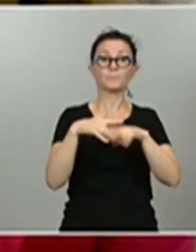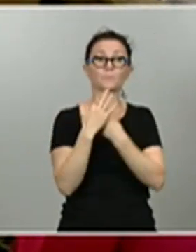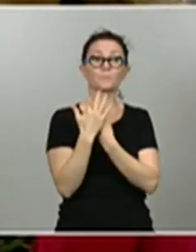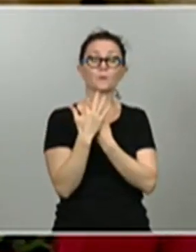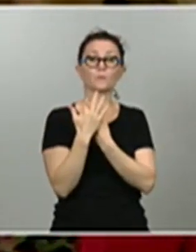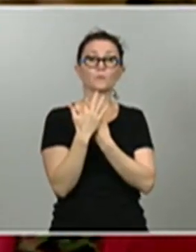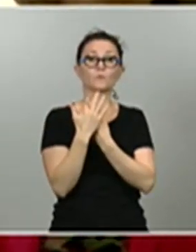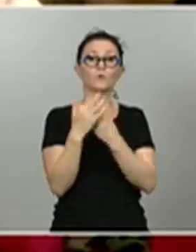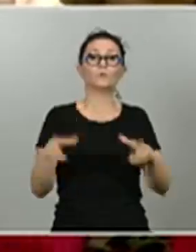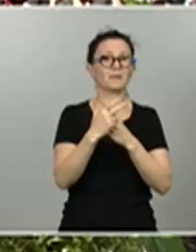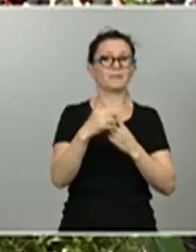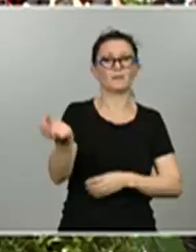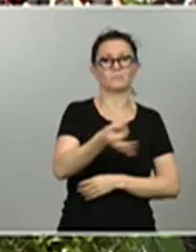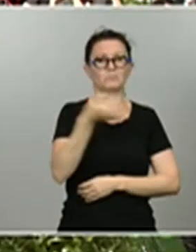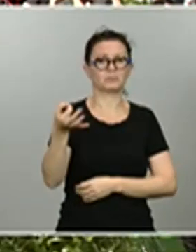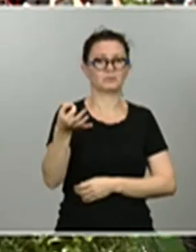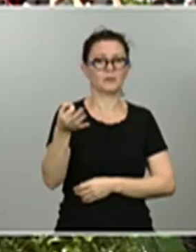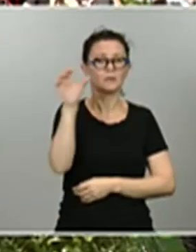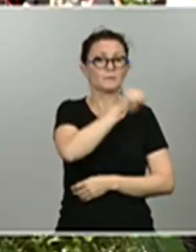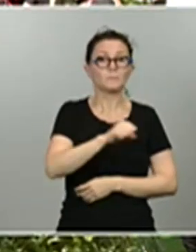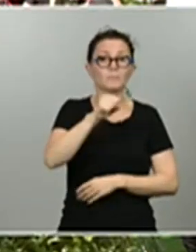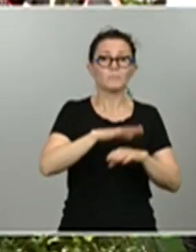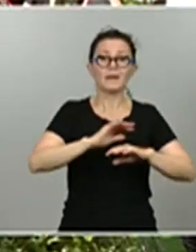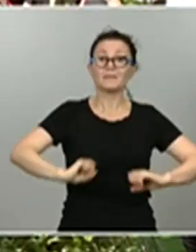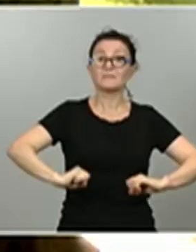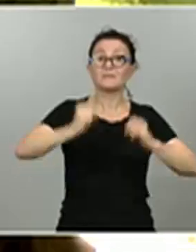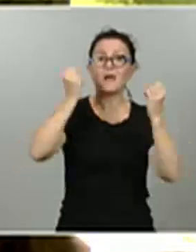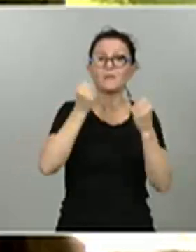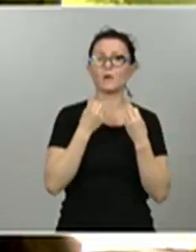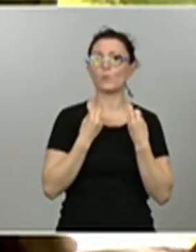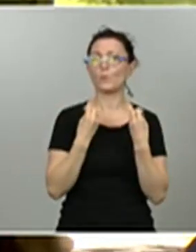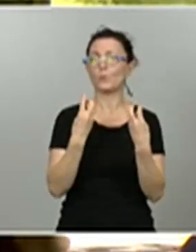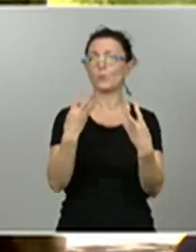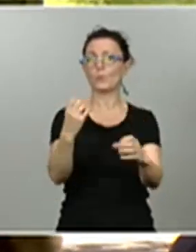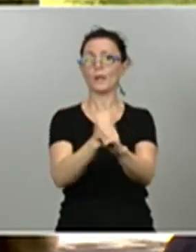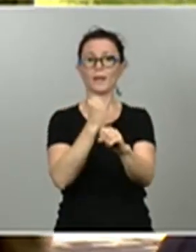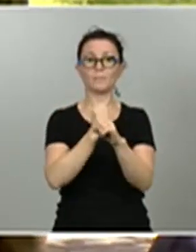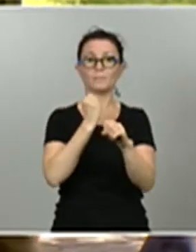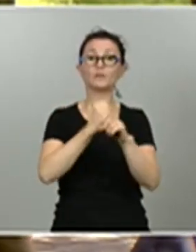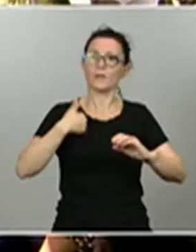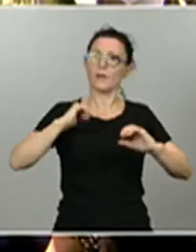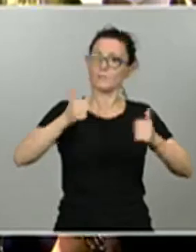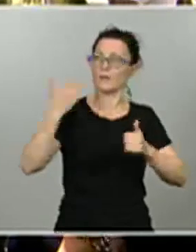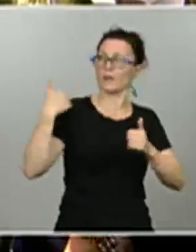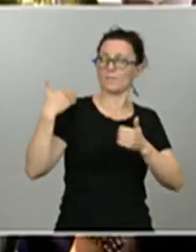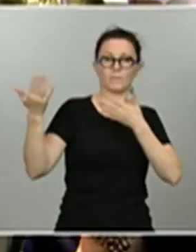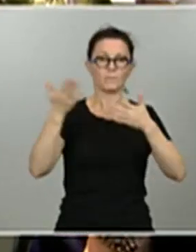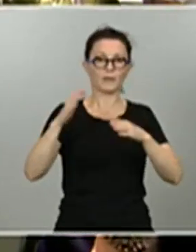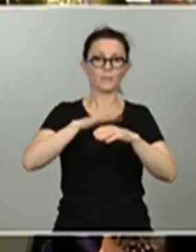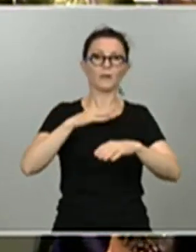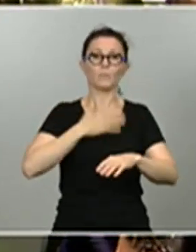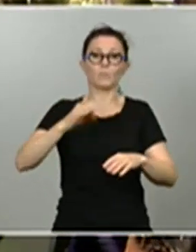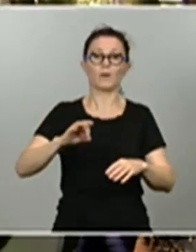son algunas de las medidas que contempla. Sánchez cree que los ERTE son una herramienta eficaz y deben convertirse en un